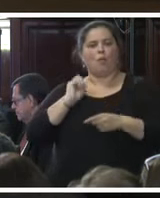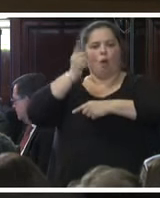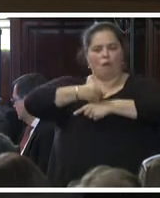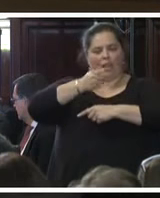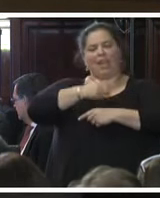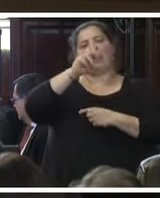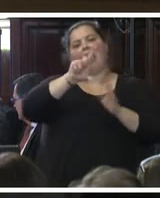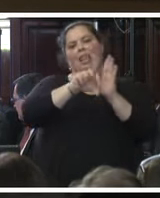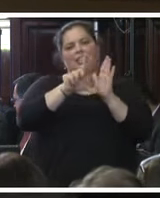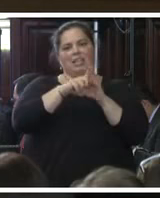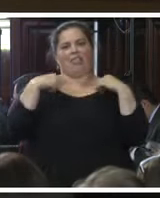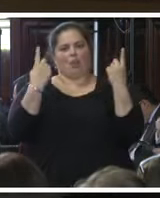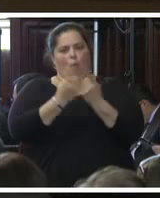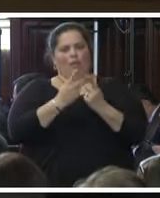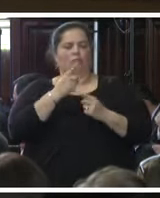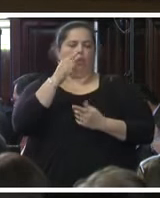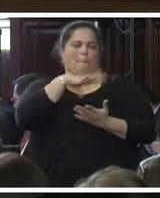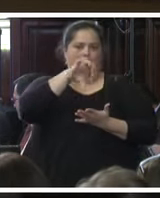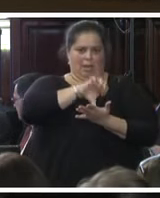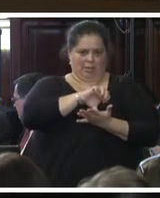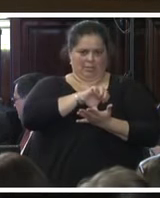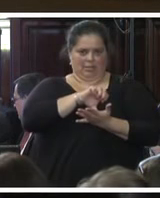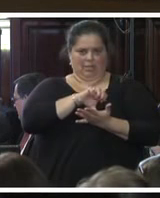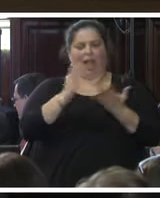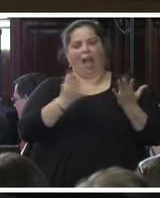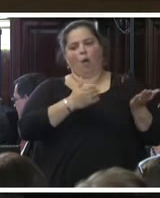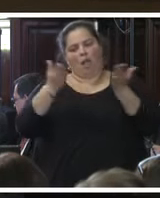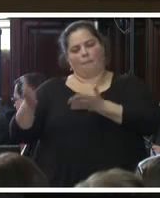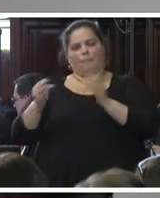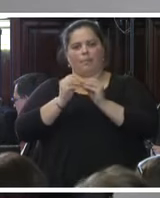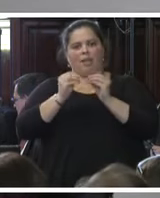Cedo la palabra al señor fiscal del caso.